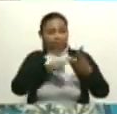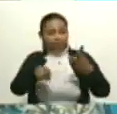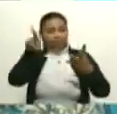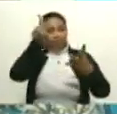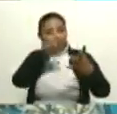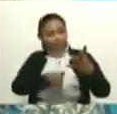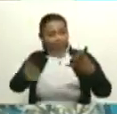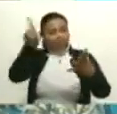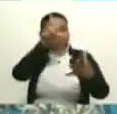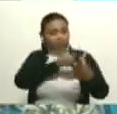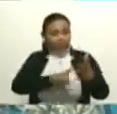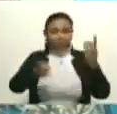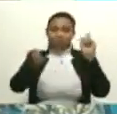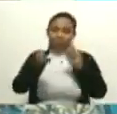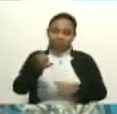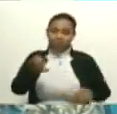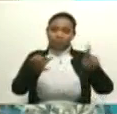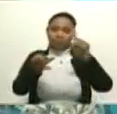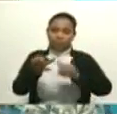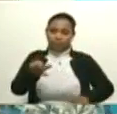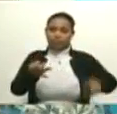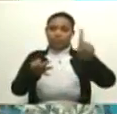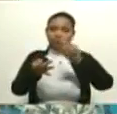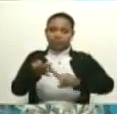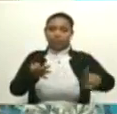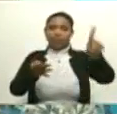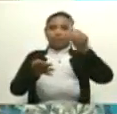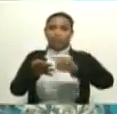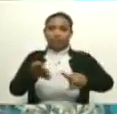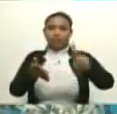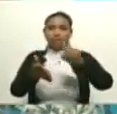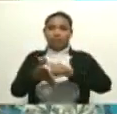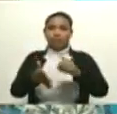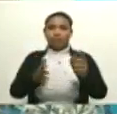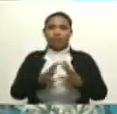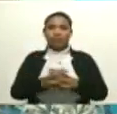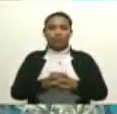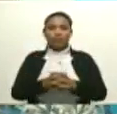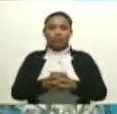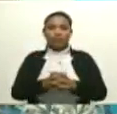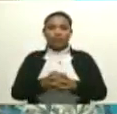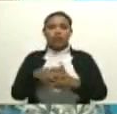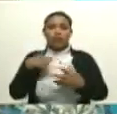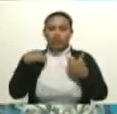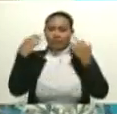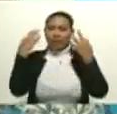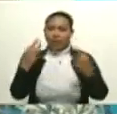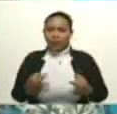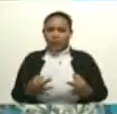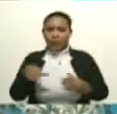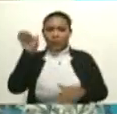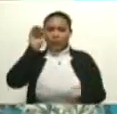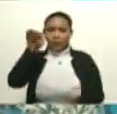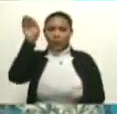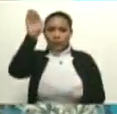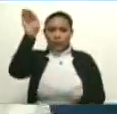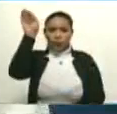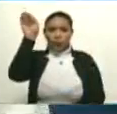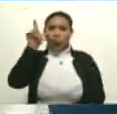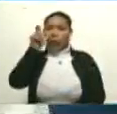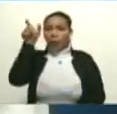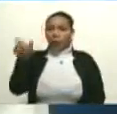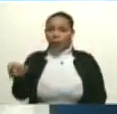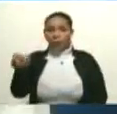Aníbal Grun, Francis Rueda. Y estoy seguro, presidente, de que los futuros dramaturgos,